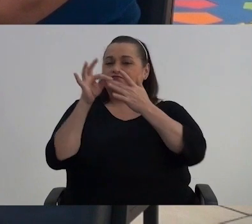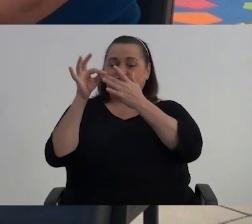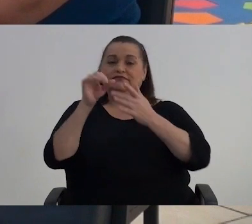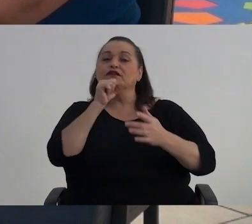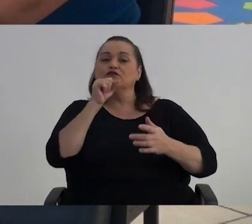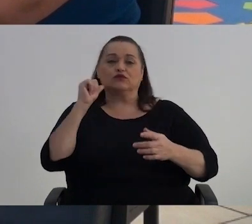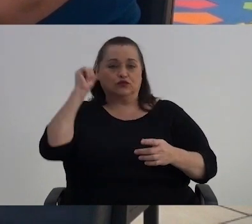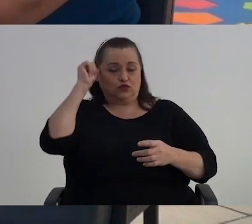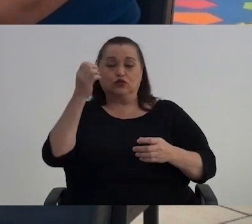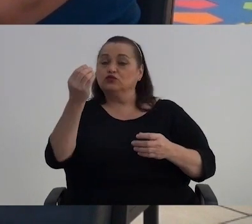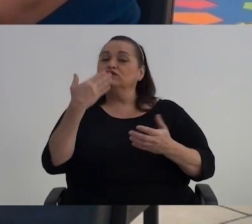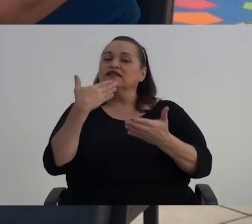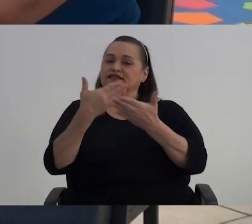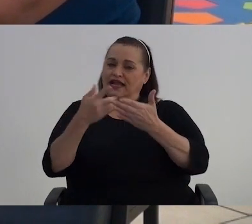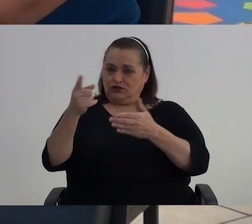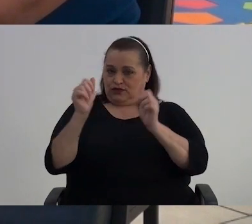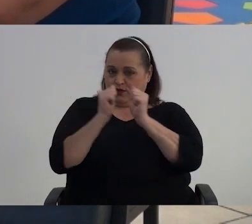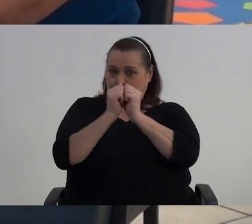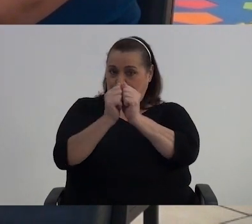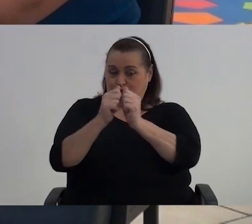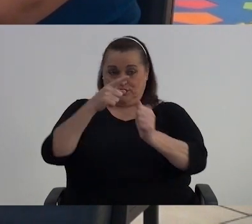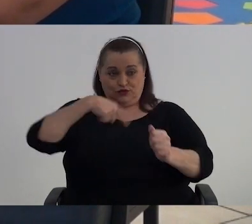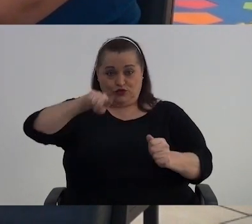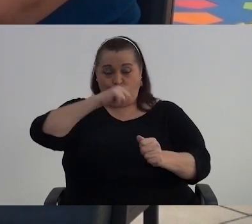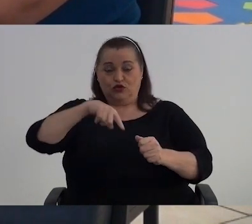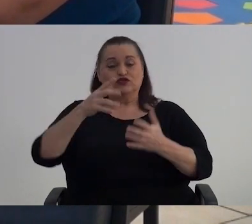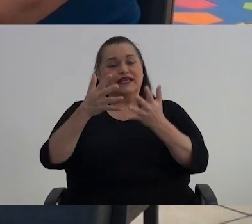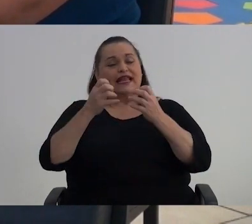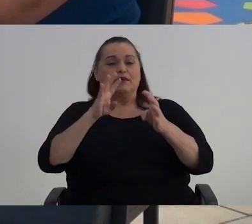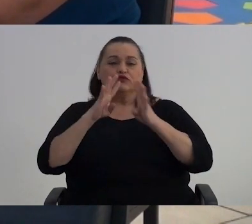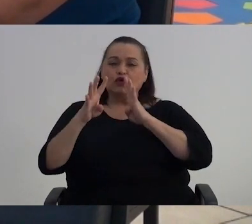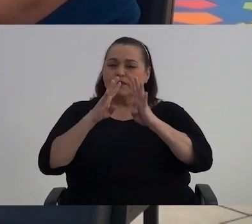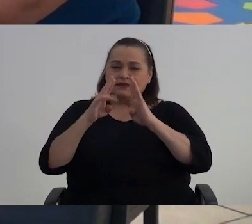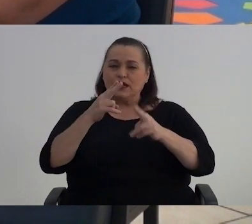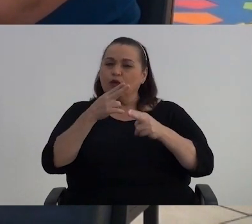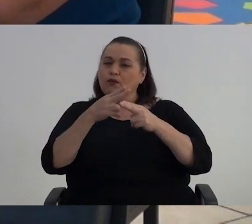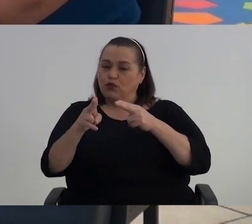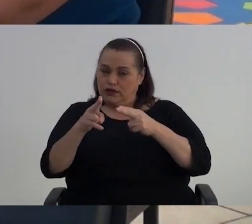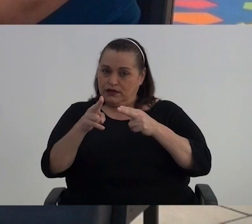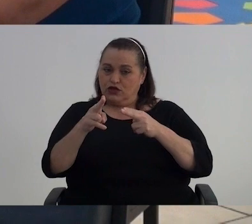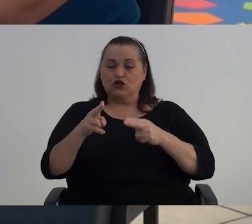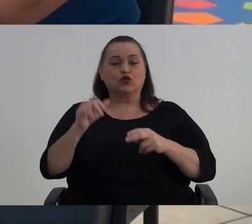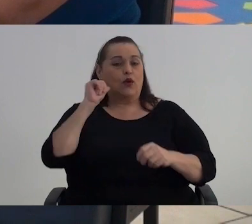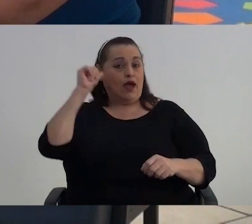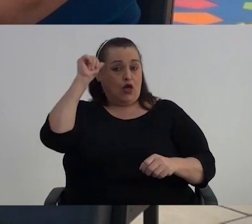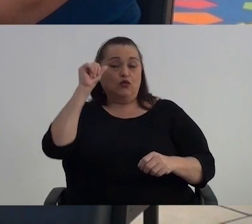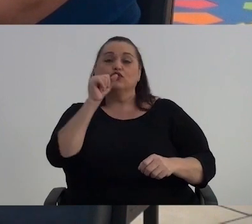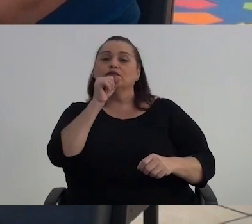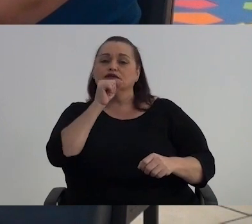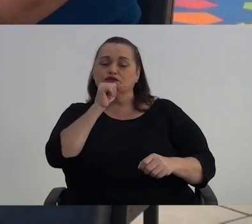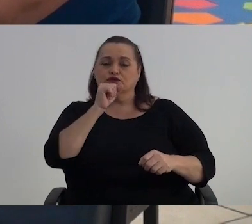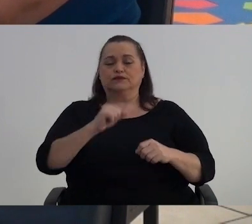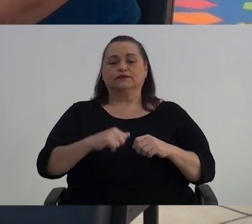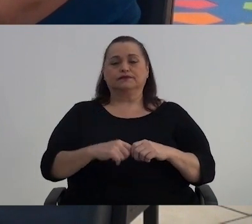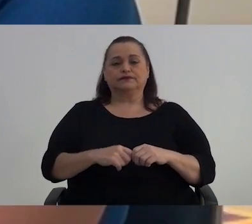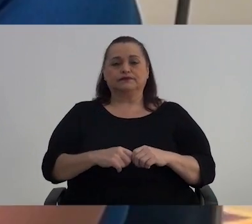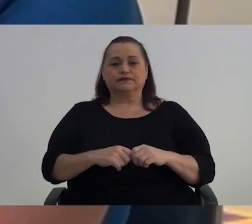Muchísimas gracias por estar con nosotros y hoy queremos conversar un poquito acerca de adultez mayor